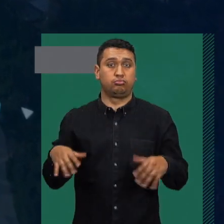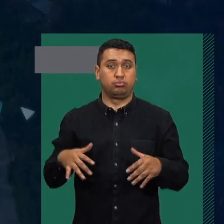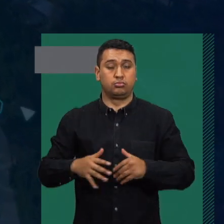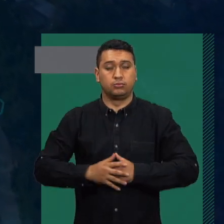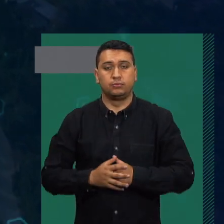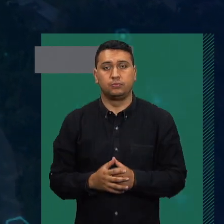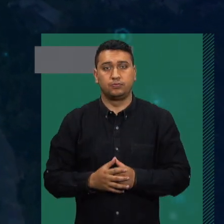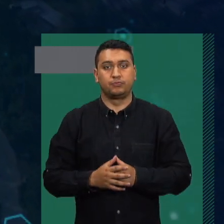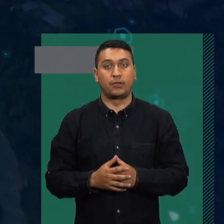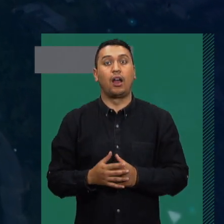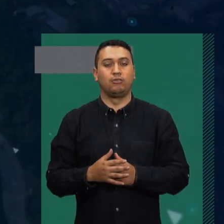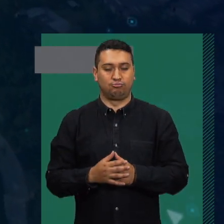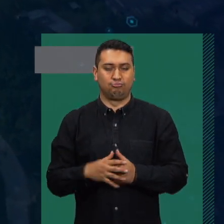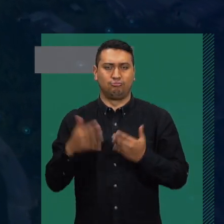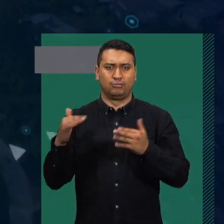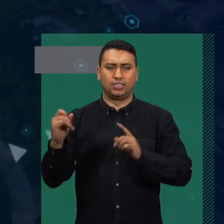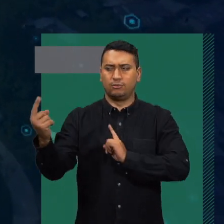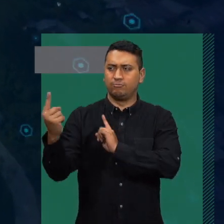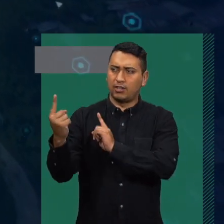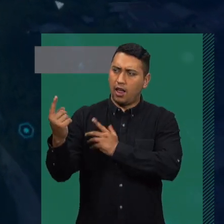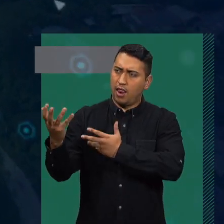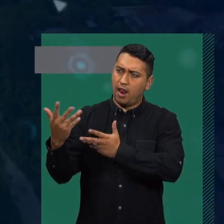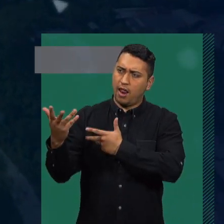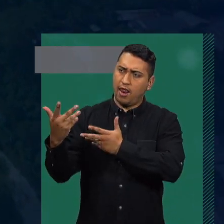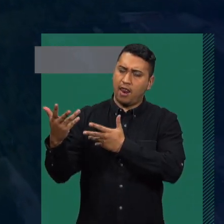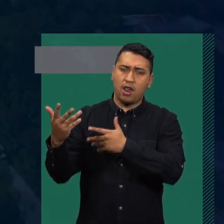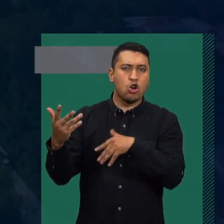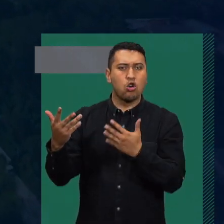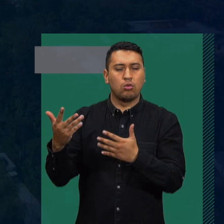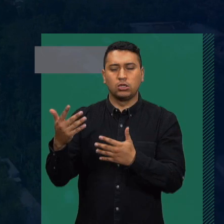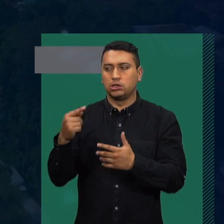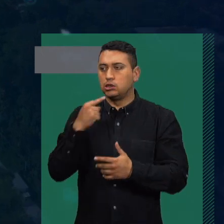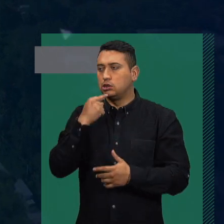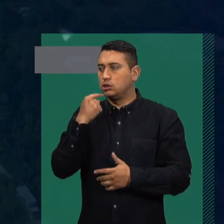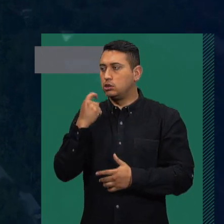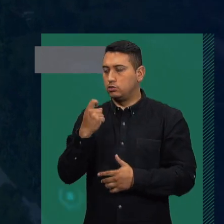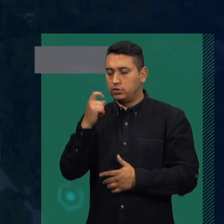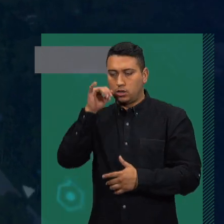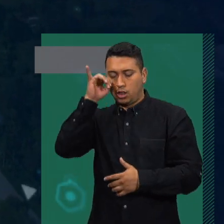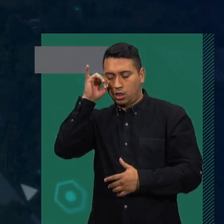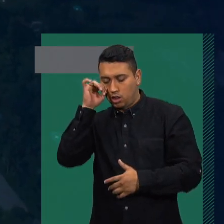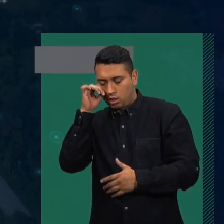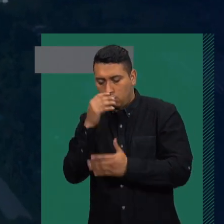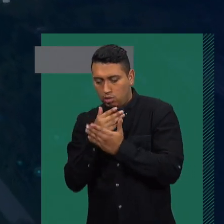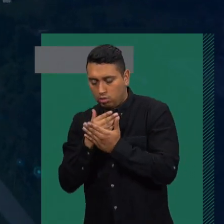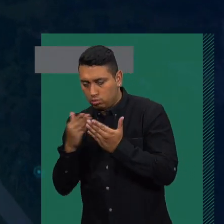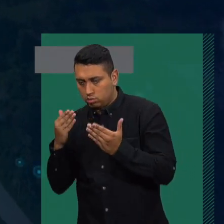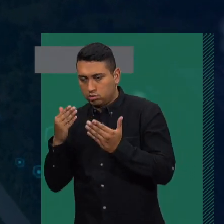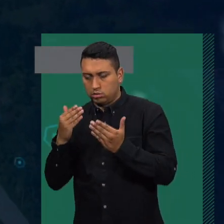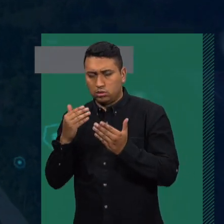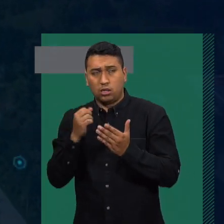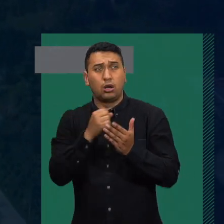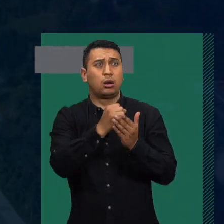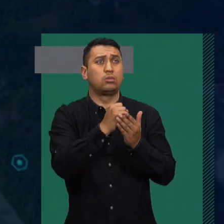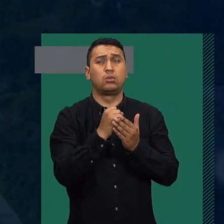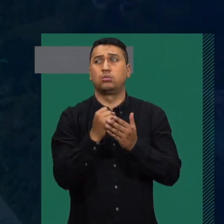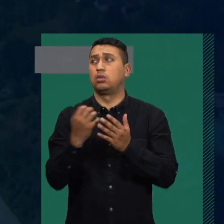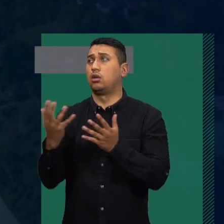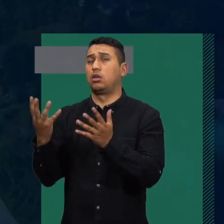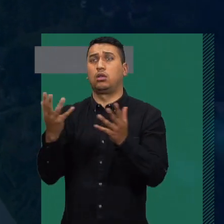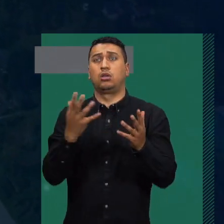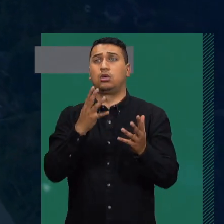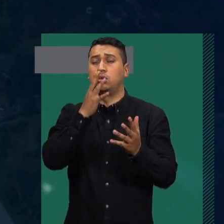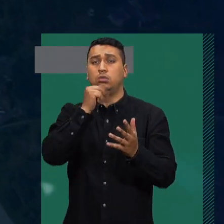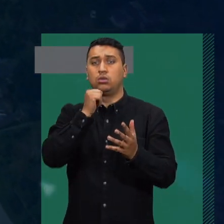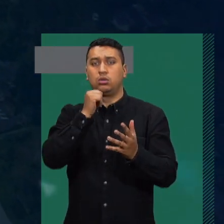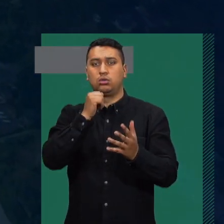de depresión. Con él hablamos de lo complicado que es buscar ayuda o darle un manejo a una condición que, aunque normal, a menudo es